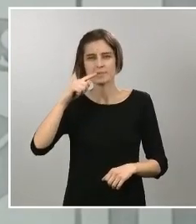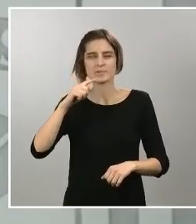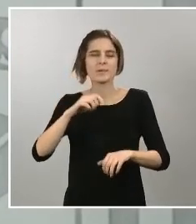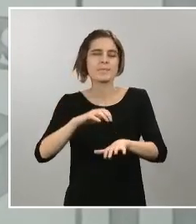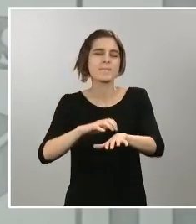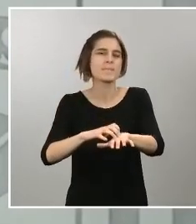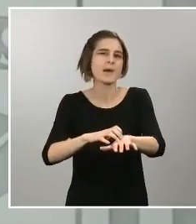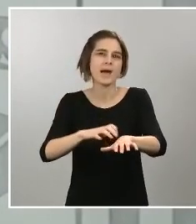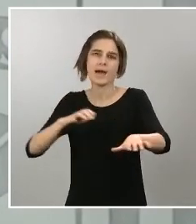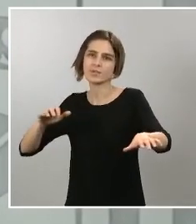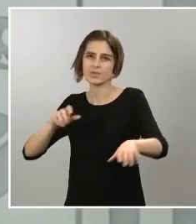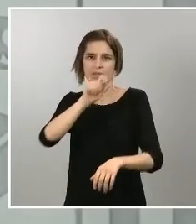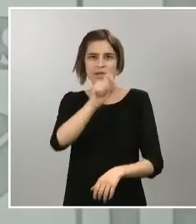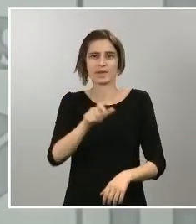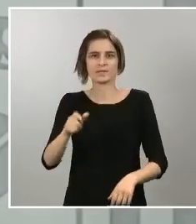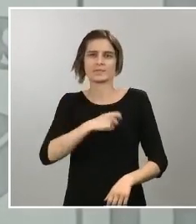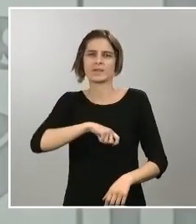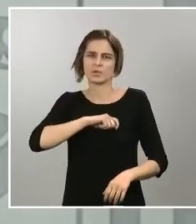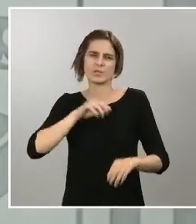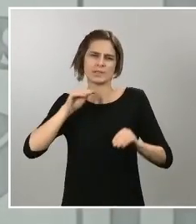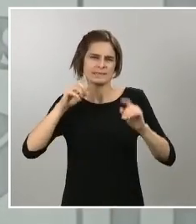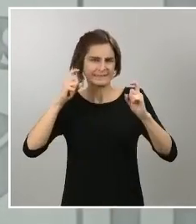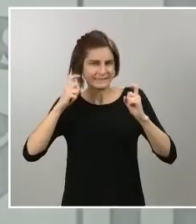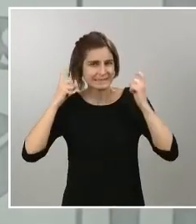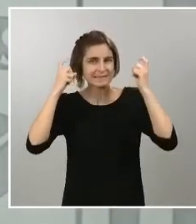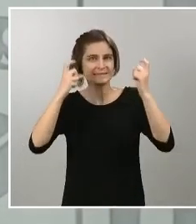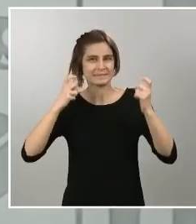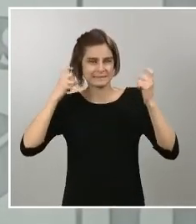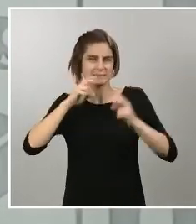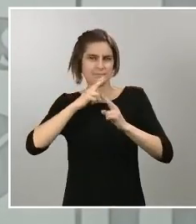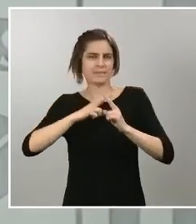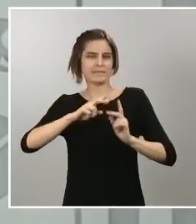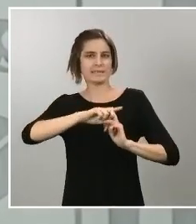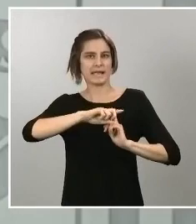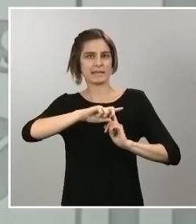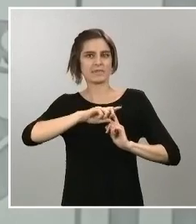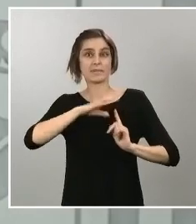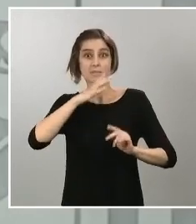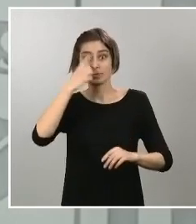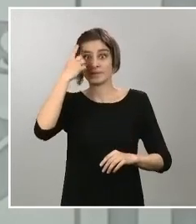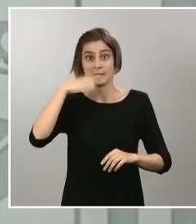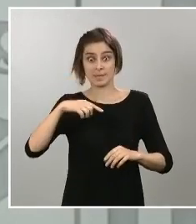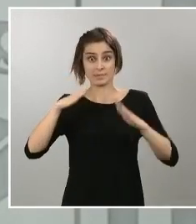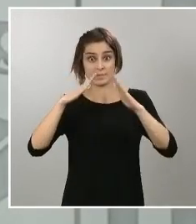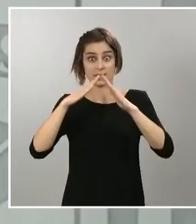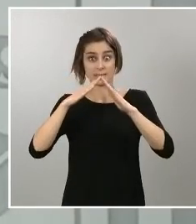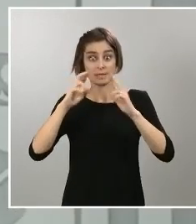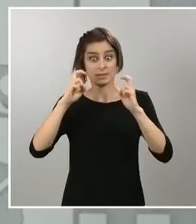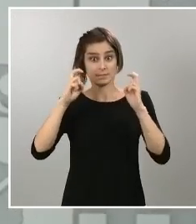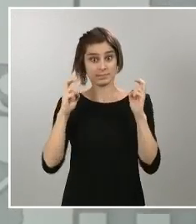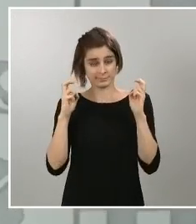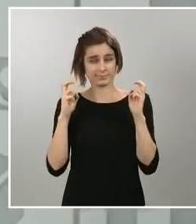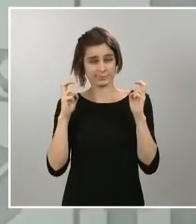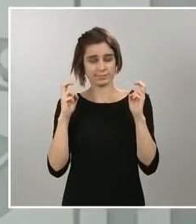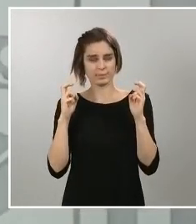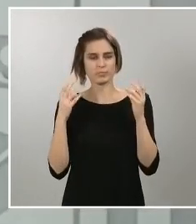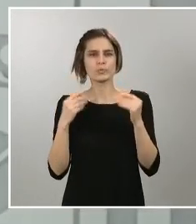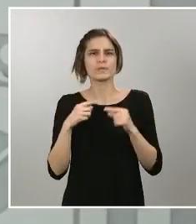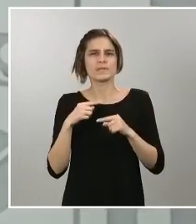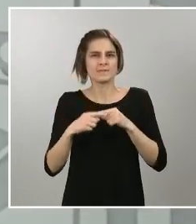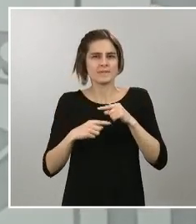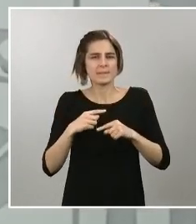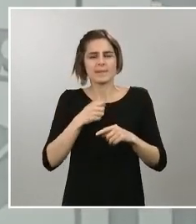españoles porque sabemos que este confinamiento está poniendo a prueba la resistencia de muchas familias. Conocemos de la